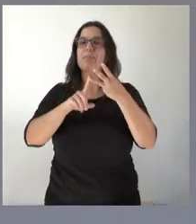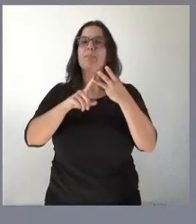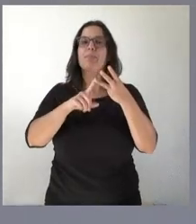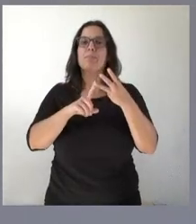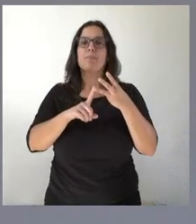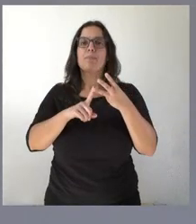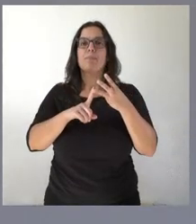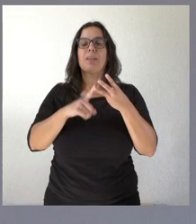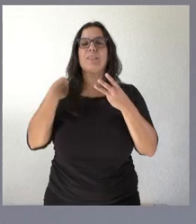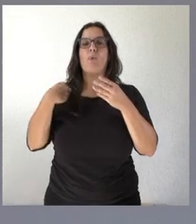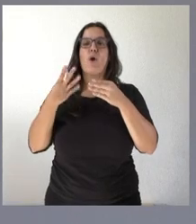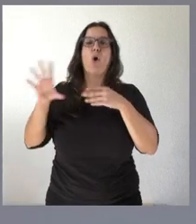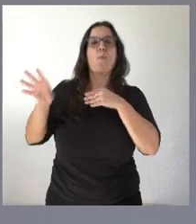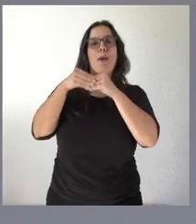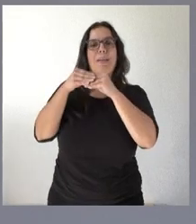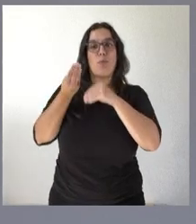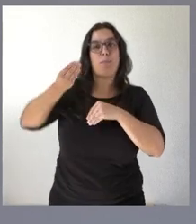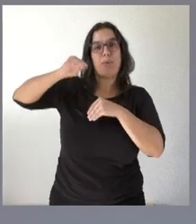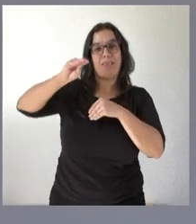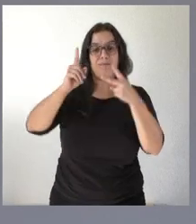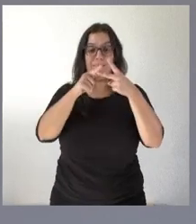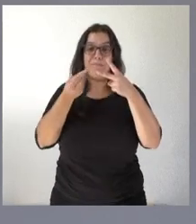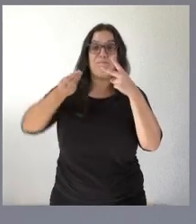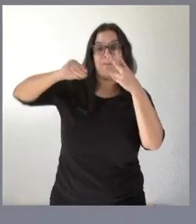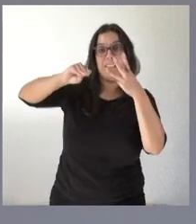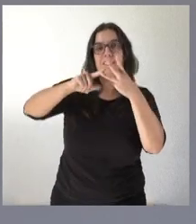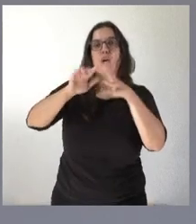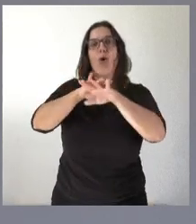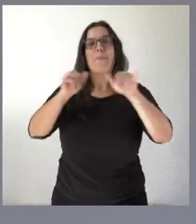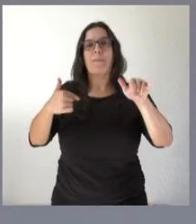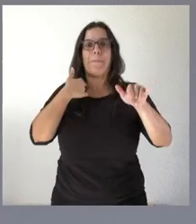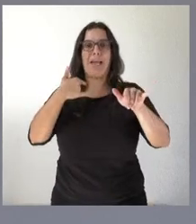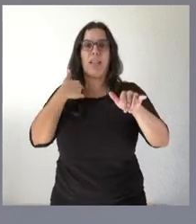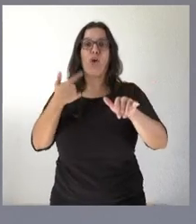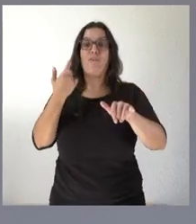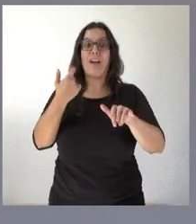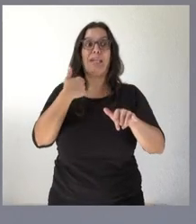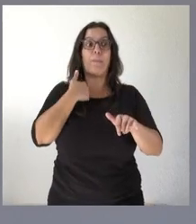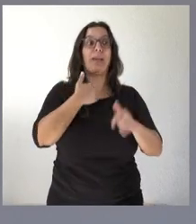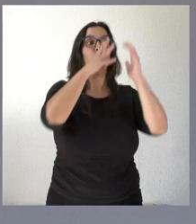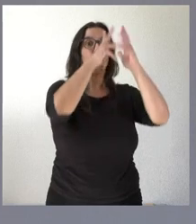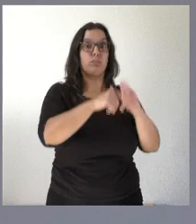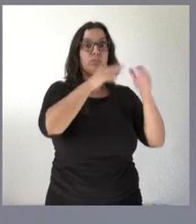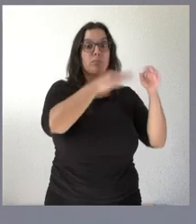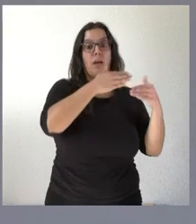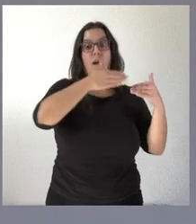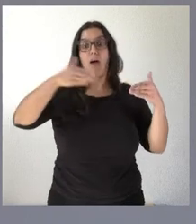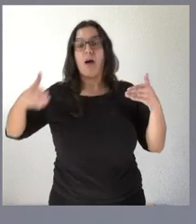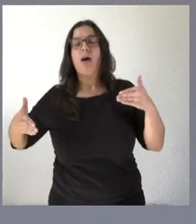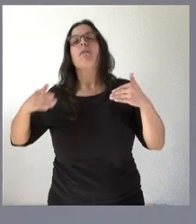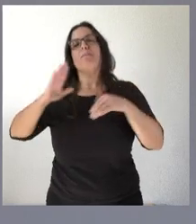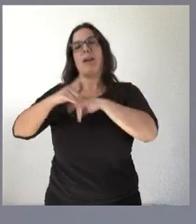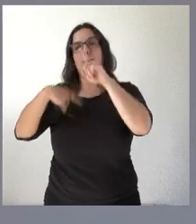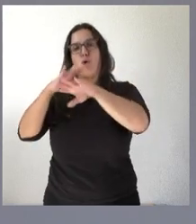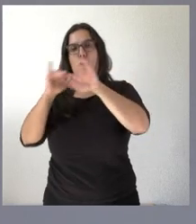ayuda que es un complemento adicional a esta para compensar las pérdidas y por tanto tenemos que esperar el momento de las pérdidas cuando vaya avanzando el año y por último una